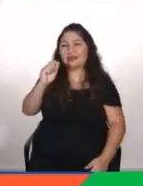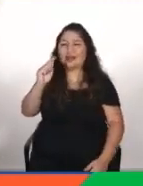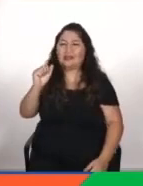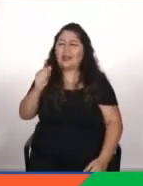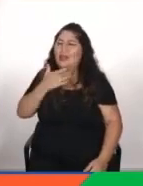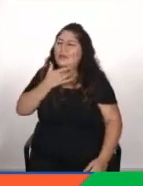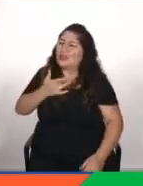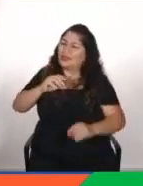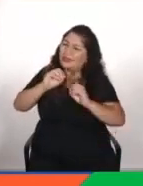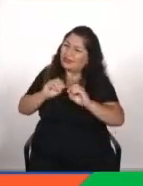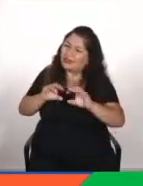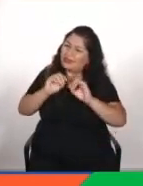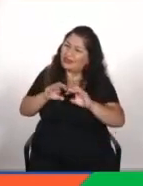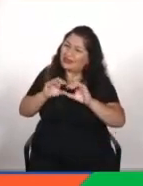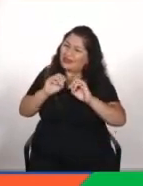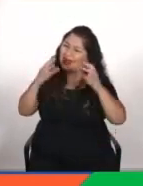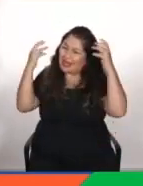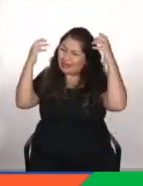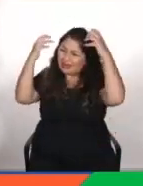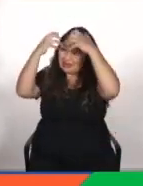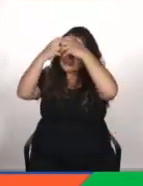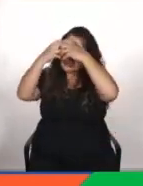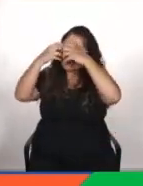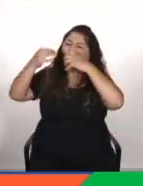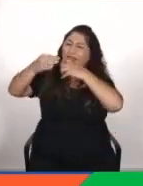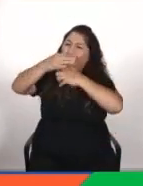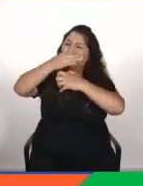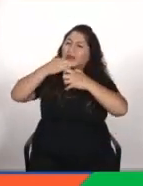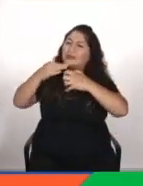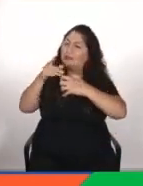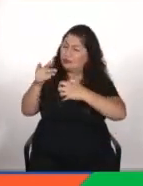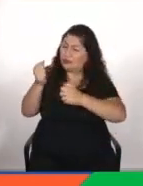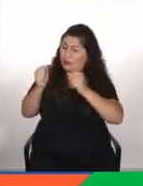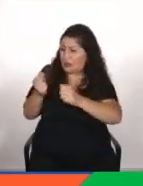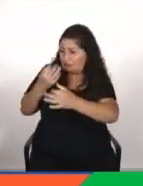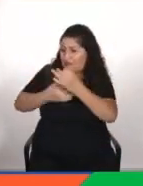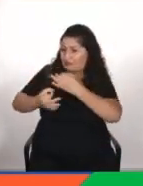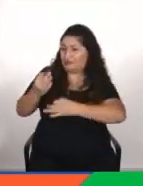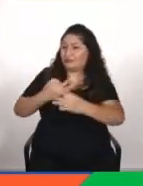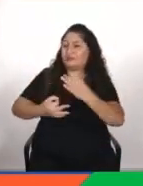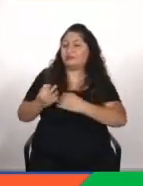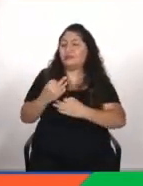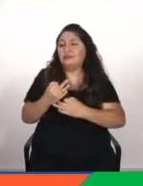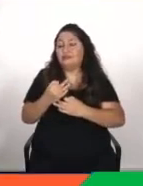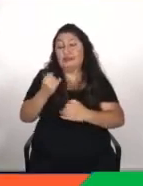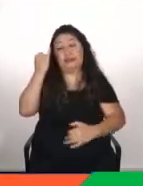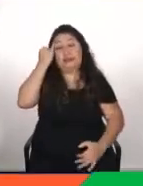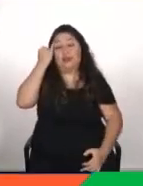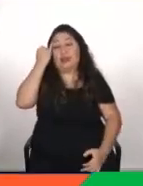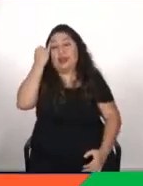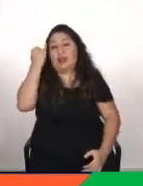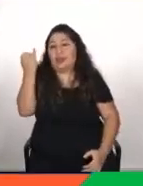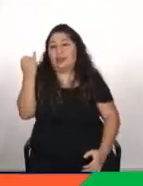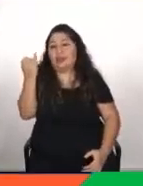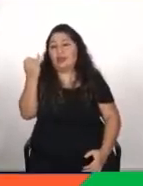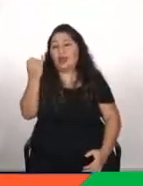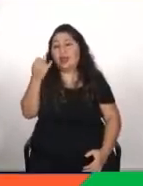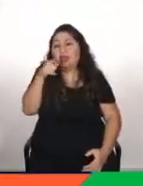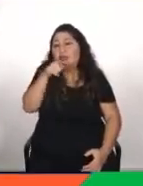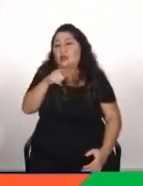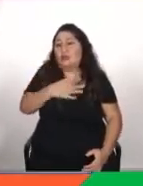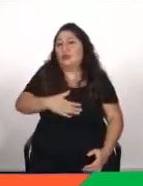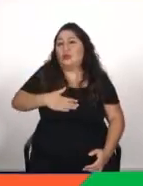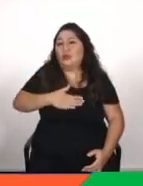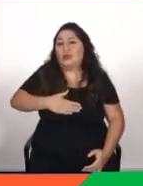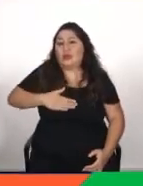que entrenar redes neuronales no sé si podrías hablar un poco de eso sí o sea la idea la idea al final es que tú quieres tener un